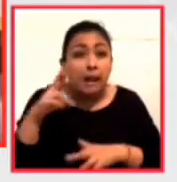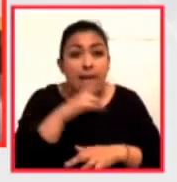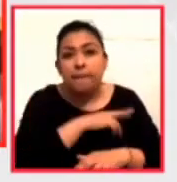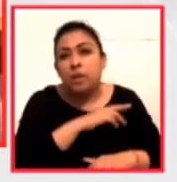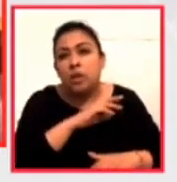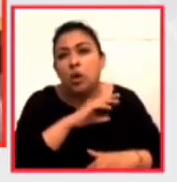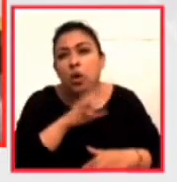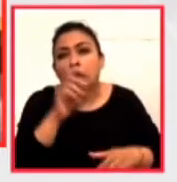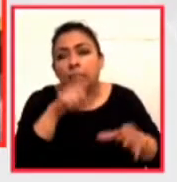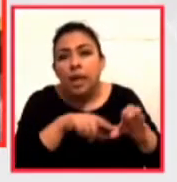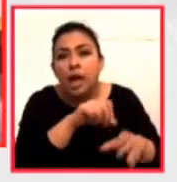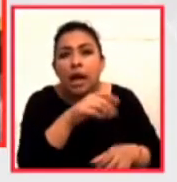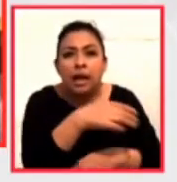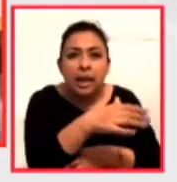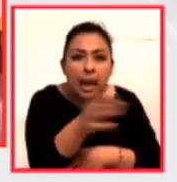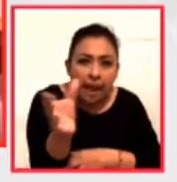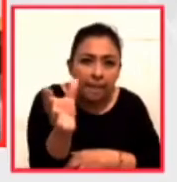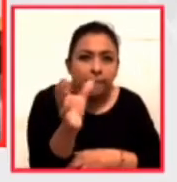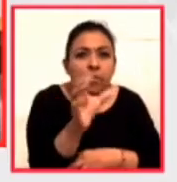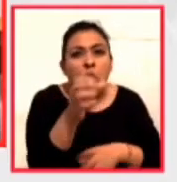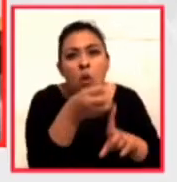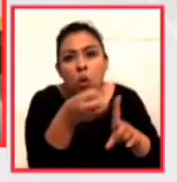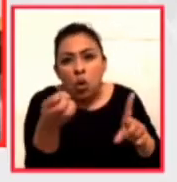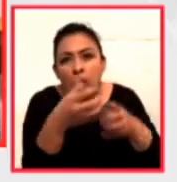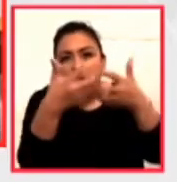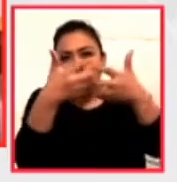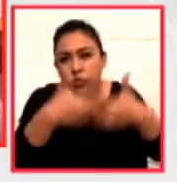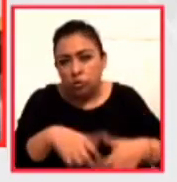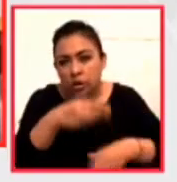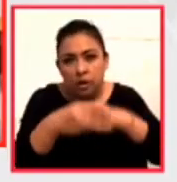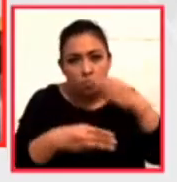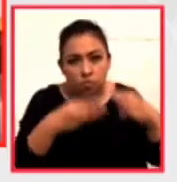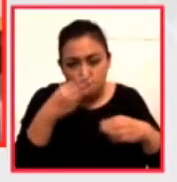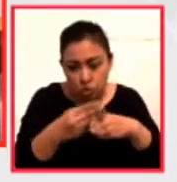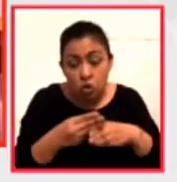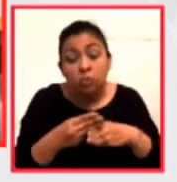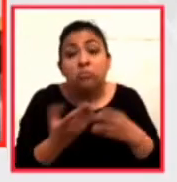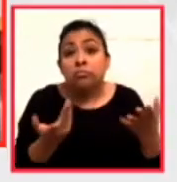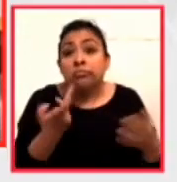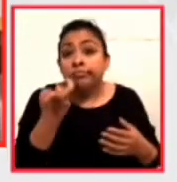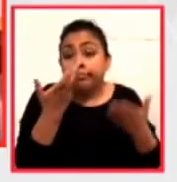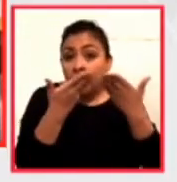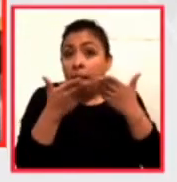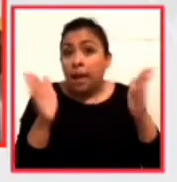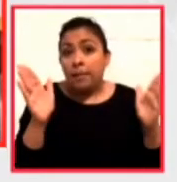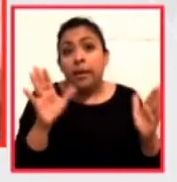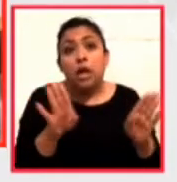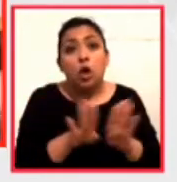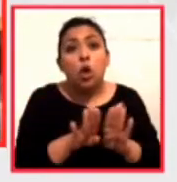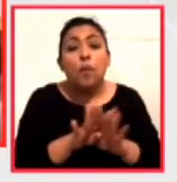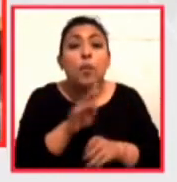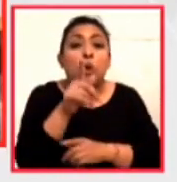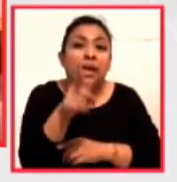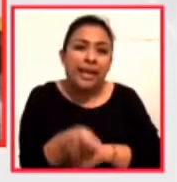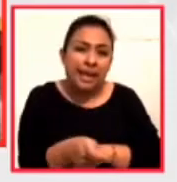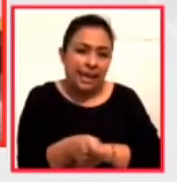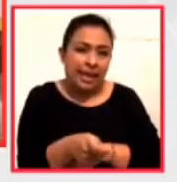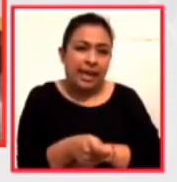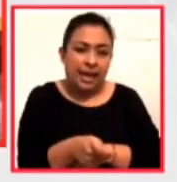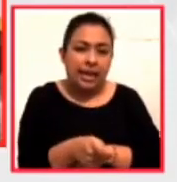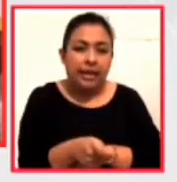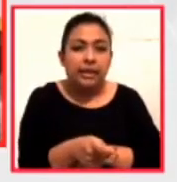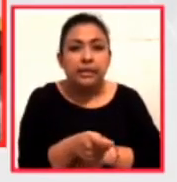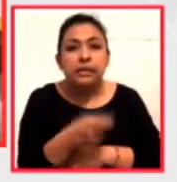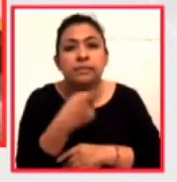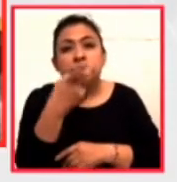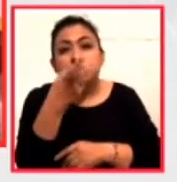de campesinos a la estructura industrial del planeta pues deja abierta la puerta de qué significa que este